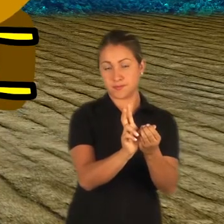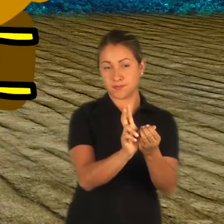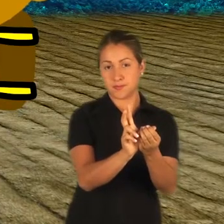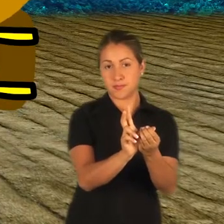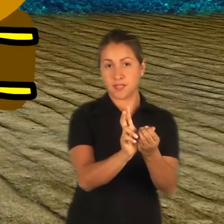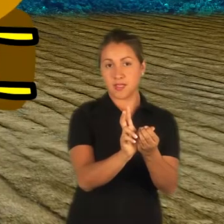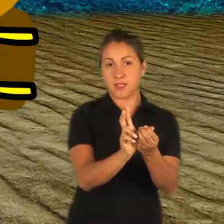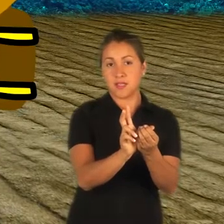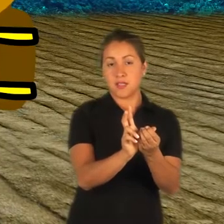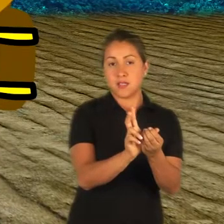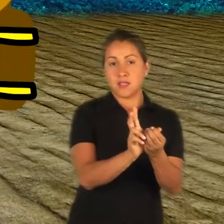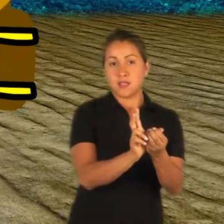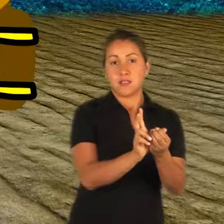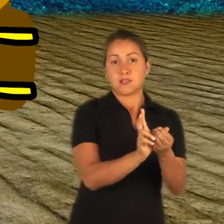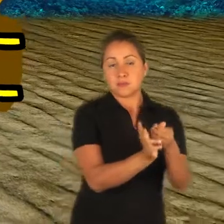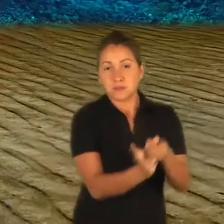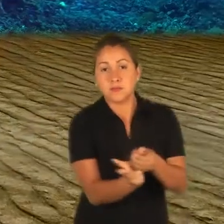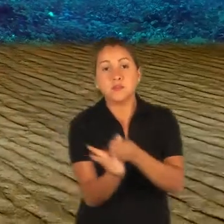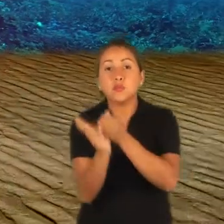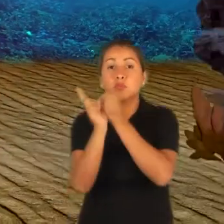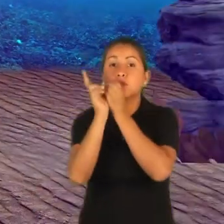Aucafe toma y sopla la caracola.